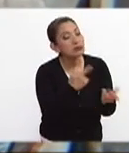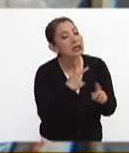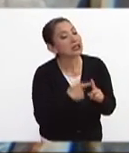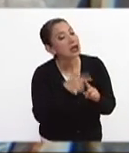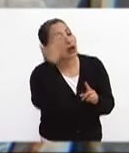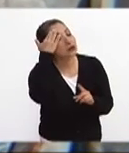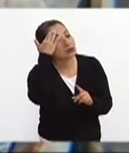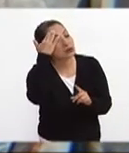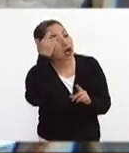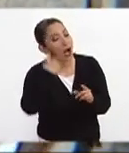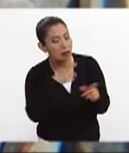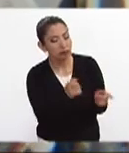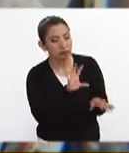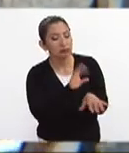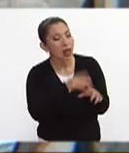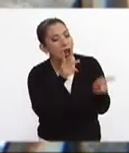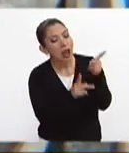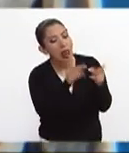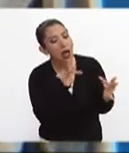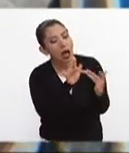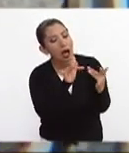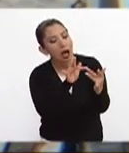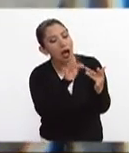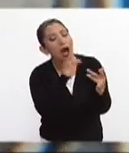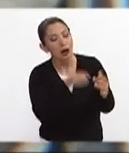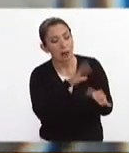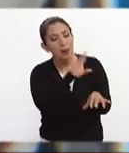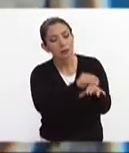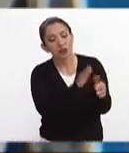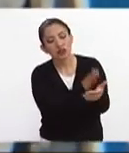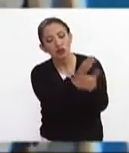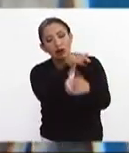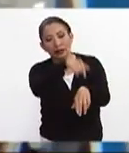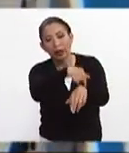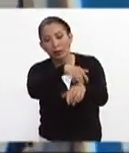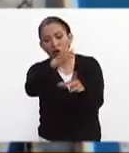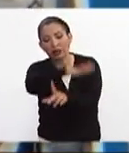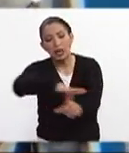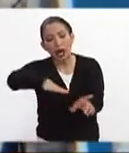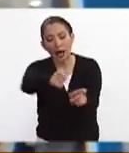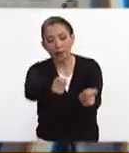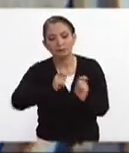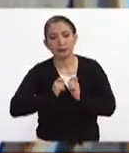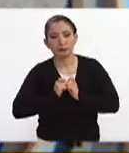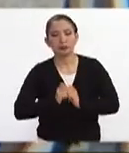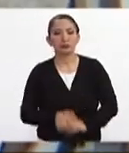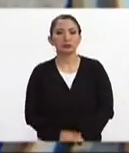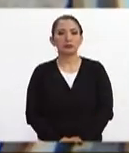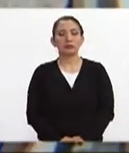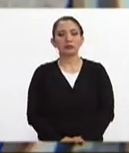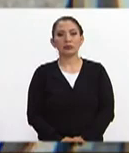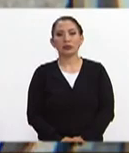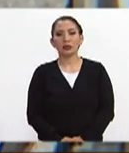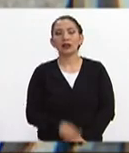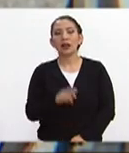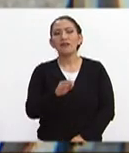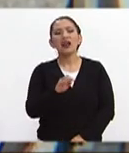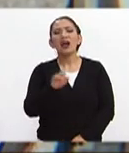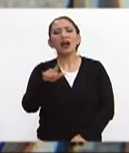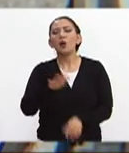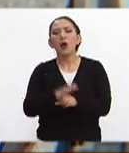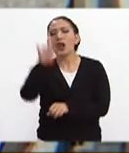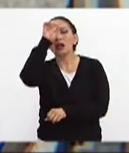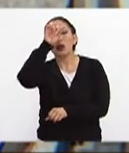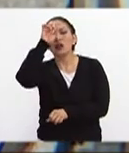autoridad para que nos permitan el acceso a trabajar durante el tiempo y el área que se nos detergí. Rafael, ¿cuáles son las